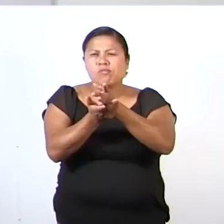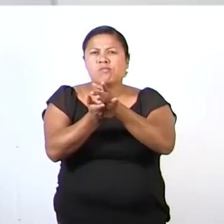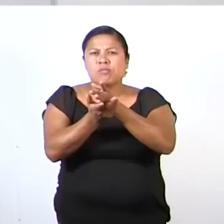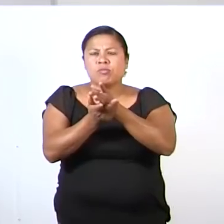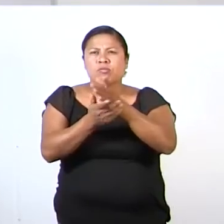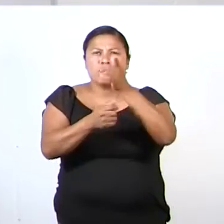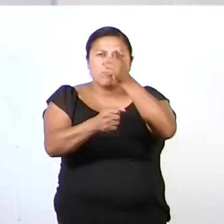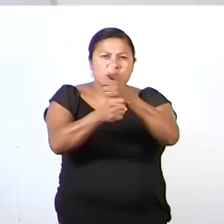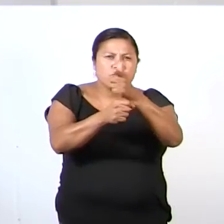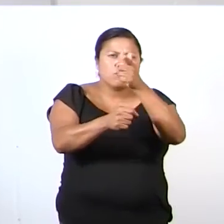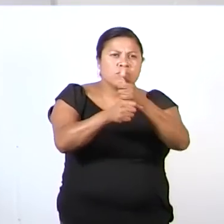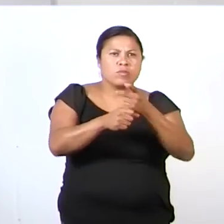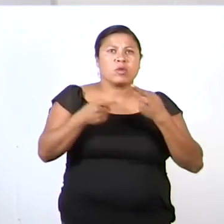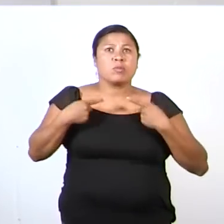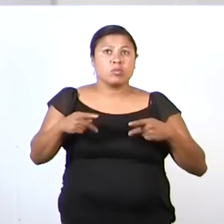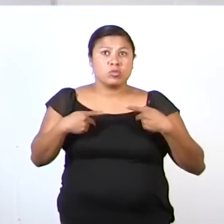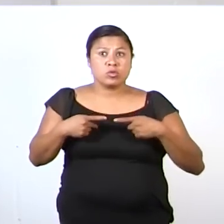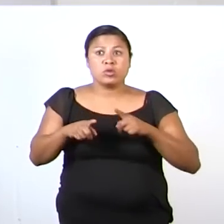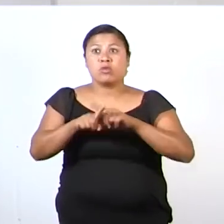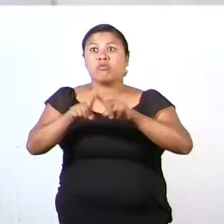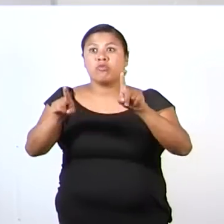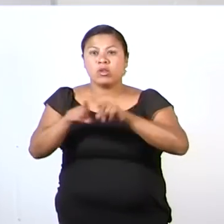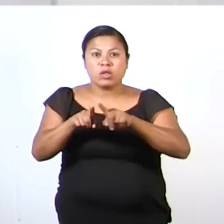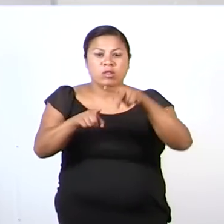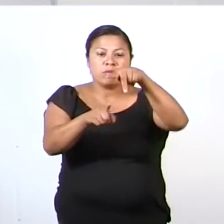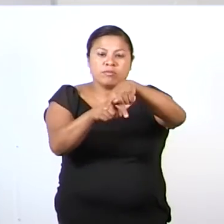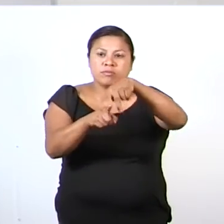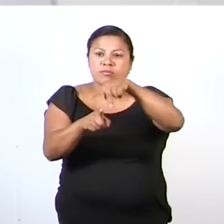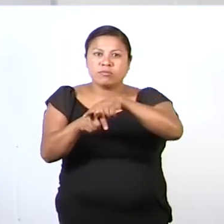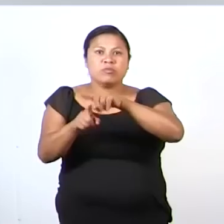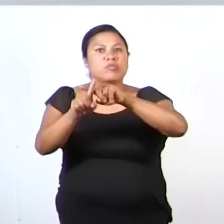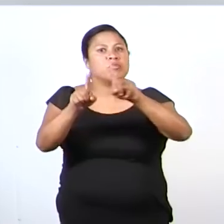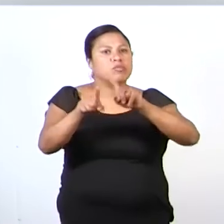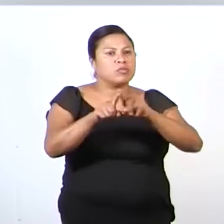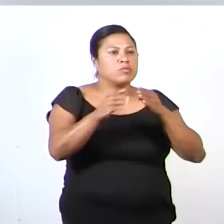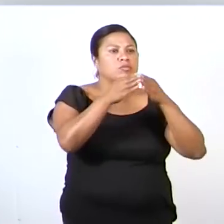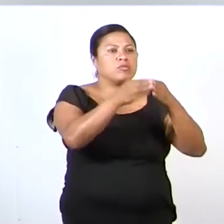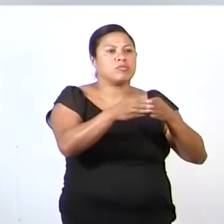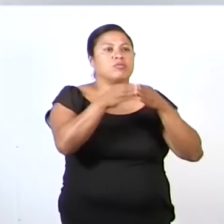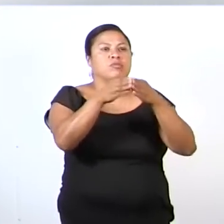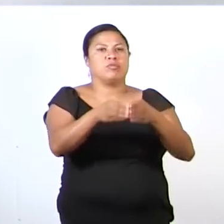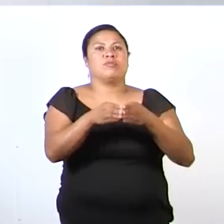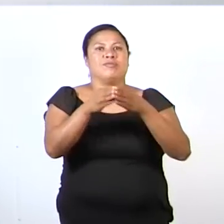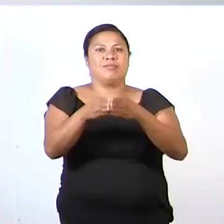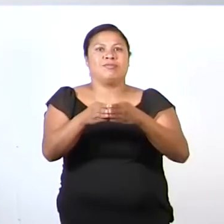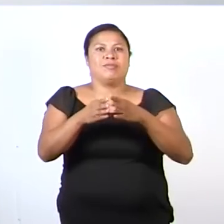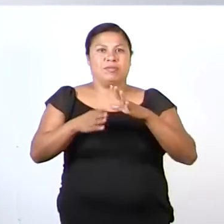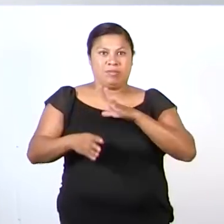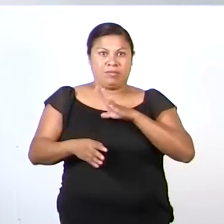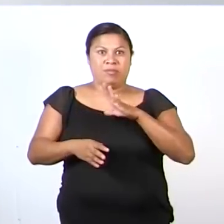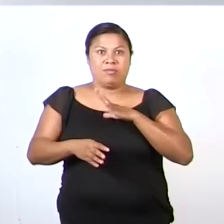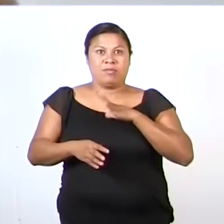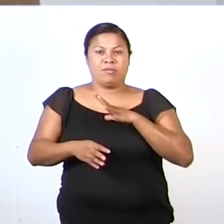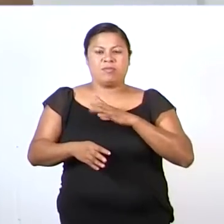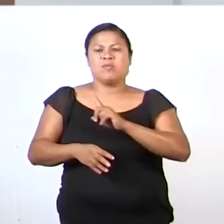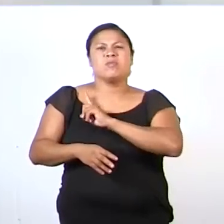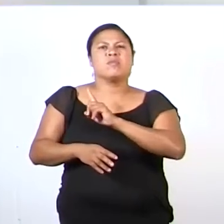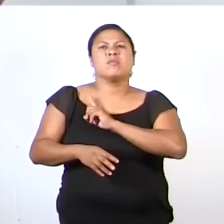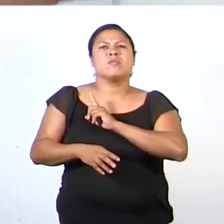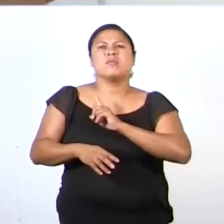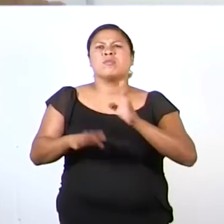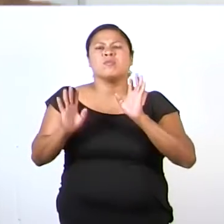no todos los lancheros acomodaban a las personas de la misma forma. Había algunos que solo